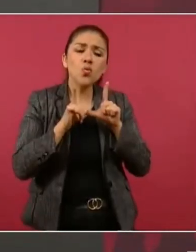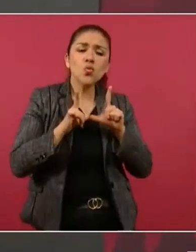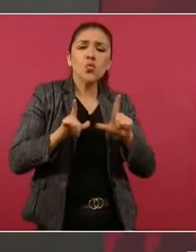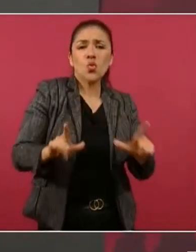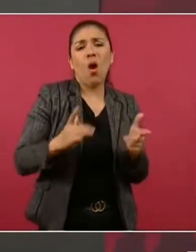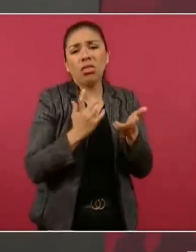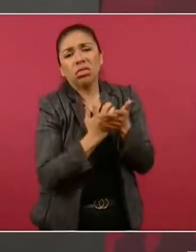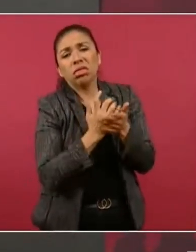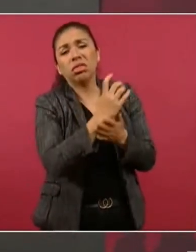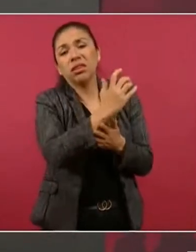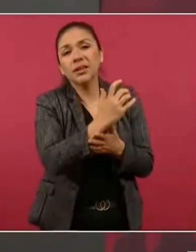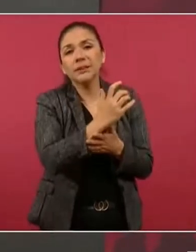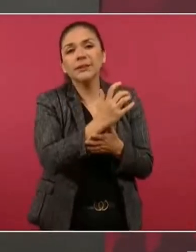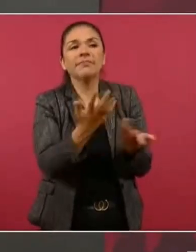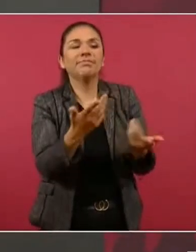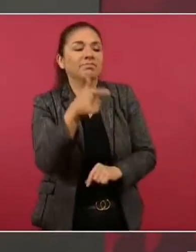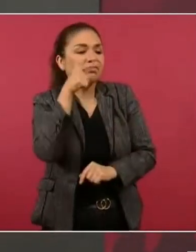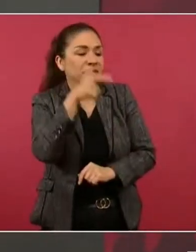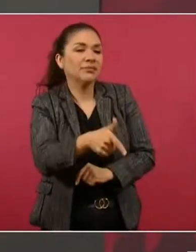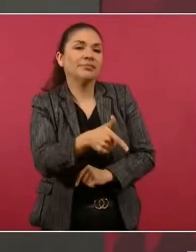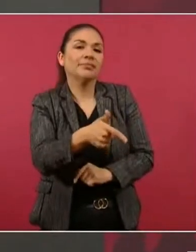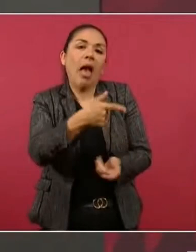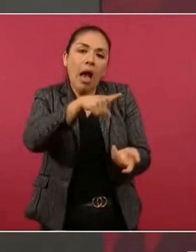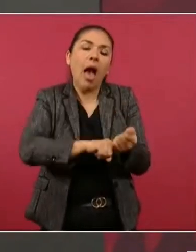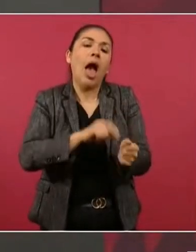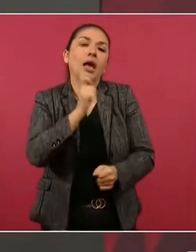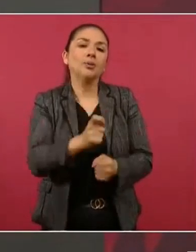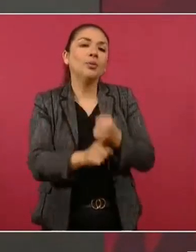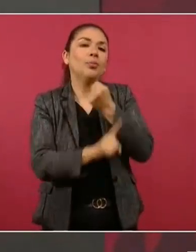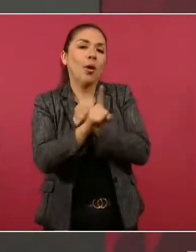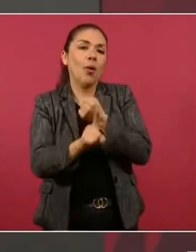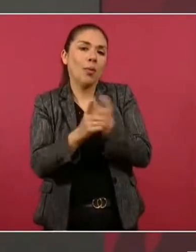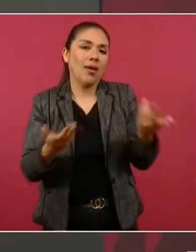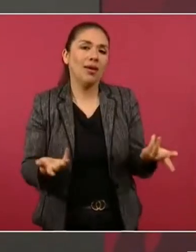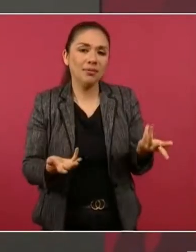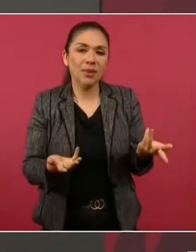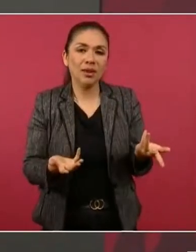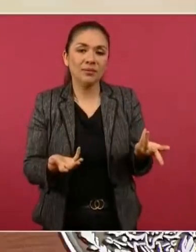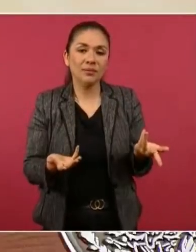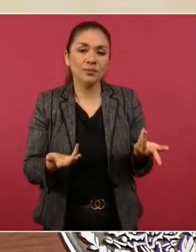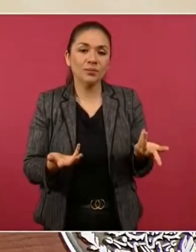pues significa, pues, un problema. Luego,